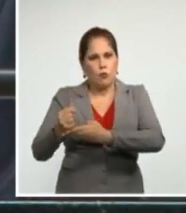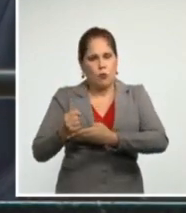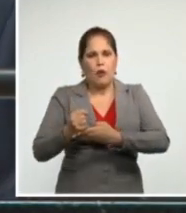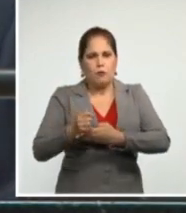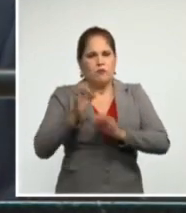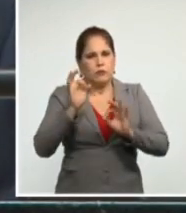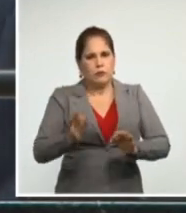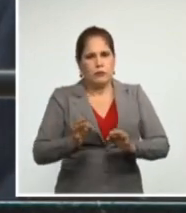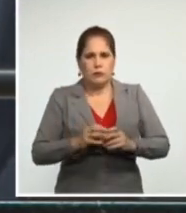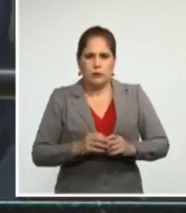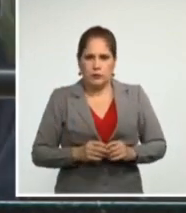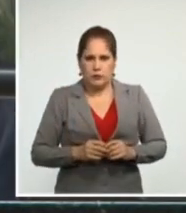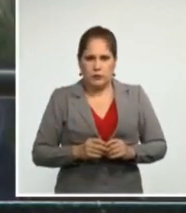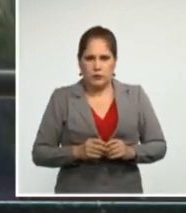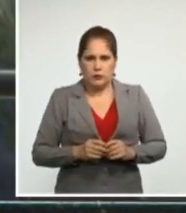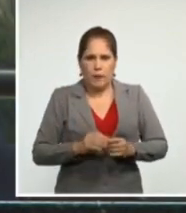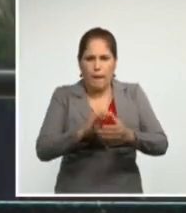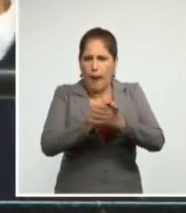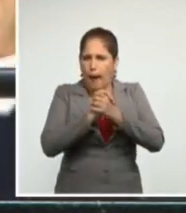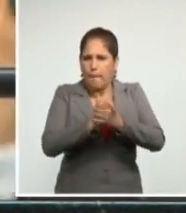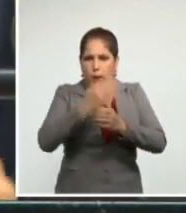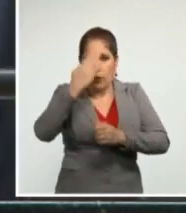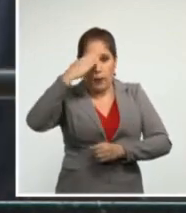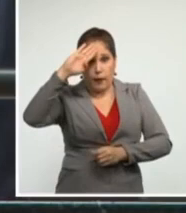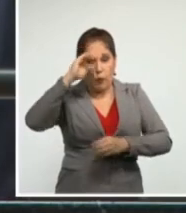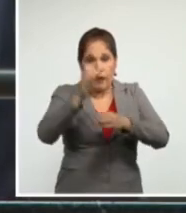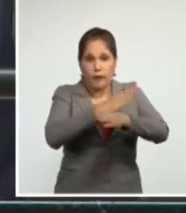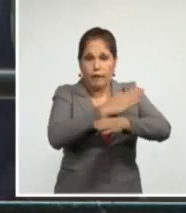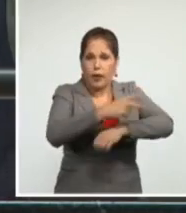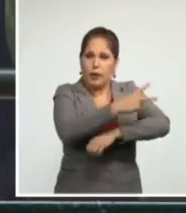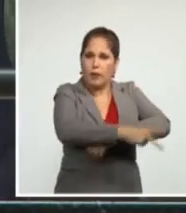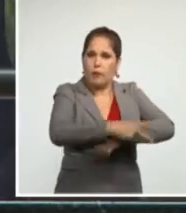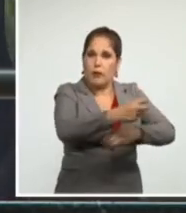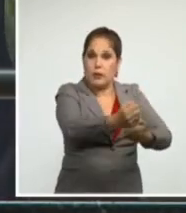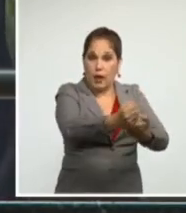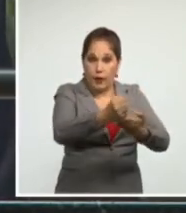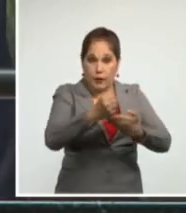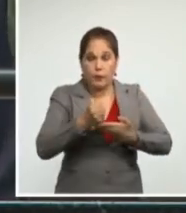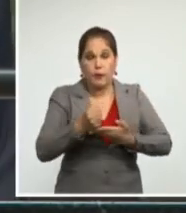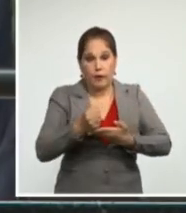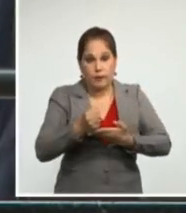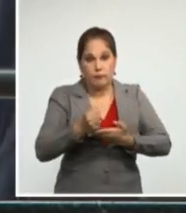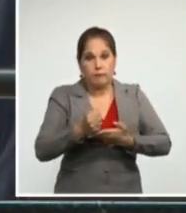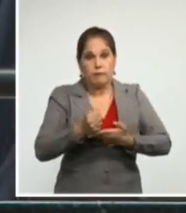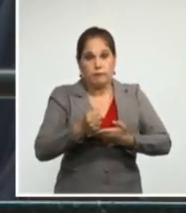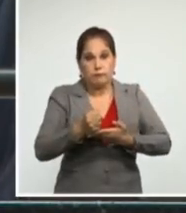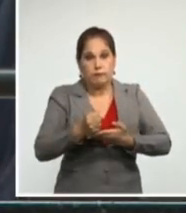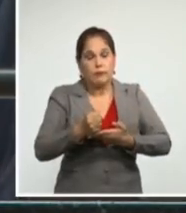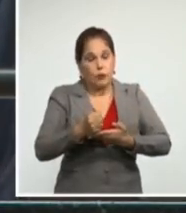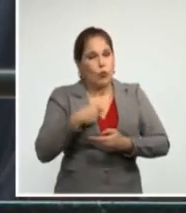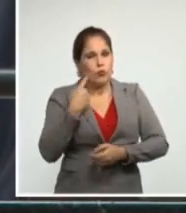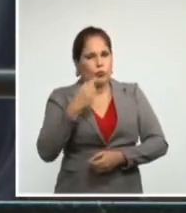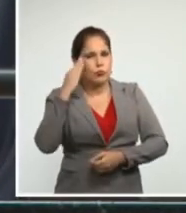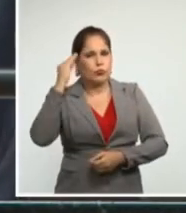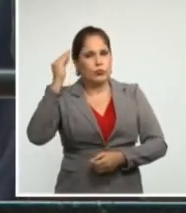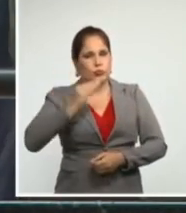y de los amigos de Cuba en diversas latitudes que tanto apreciamos,